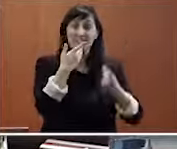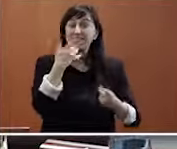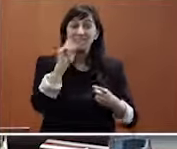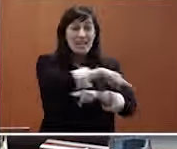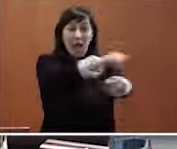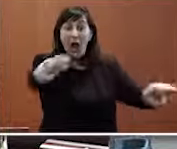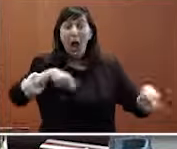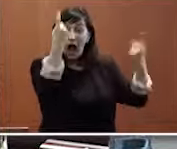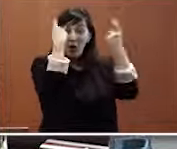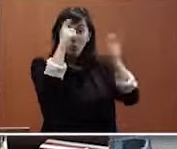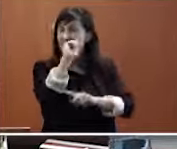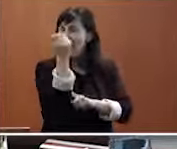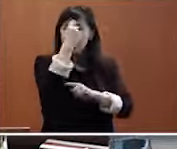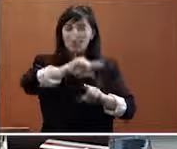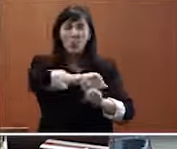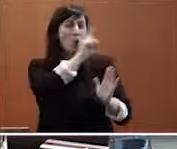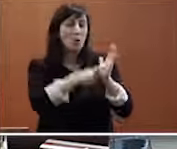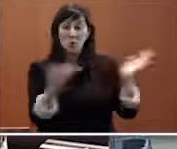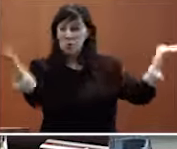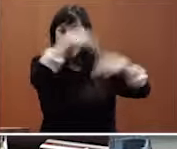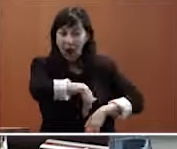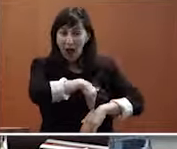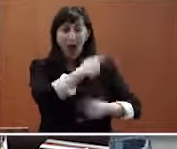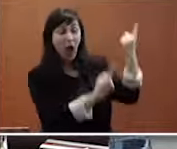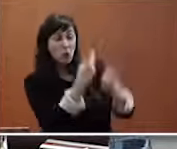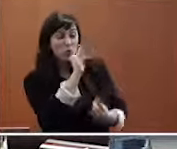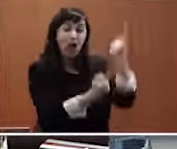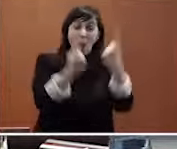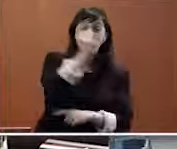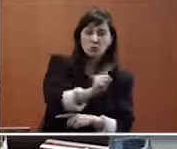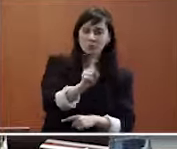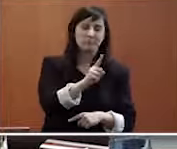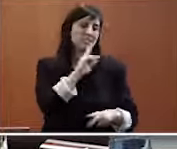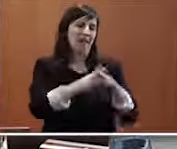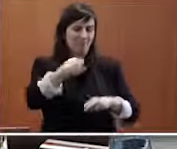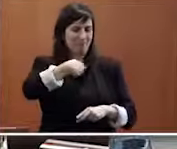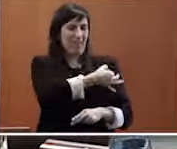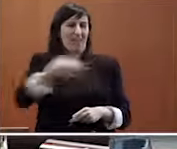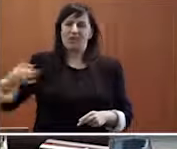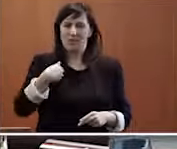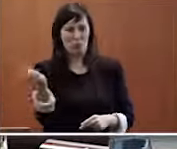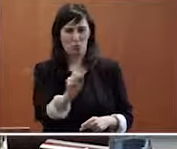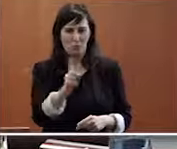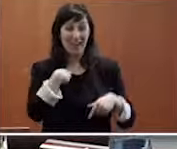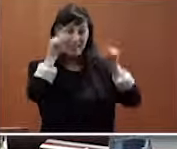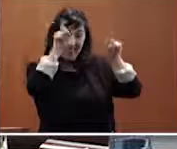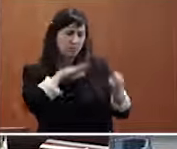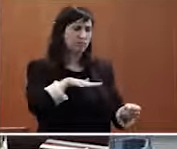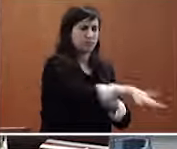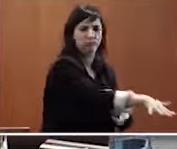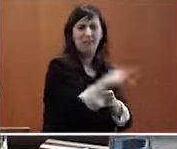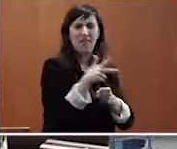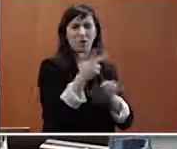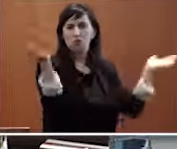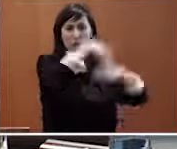non garantimos o éxito de todo o alumnado, estamos claramente non facendo efectivo o dereito á educación, que é un